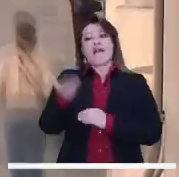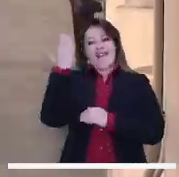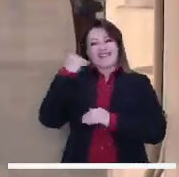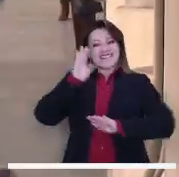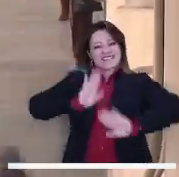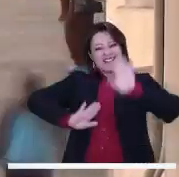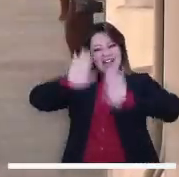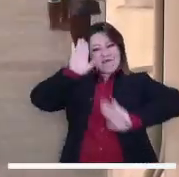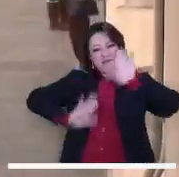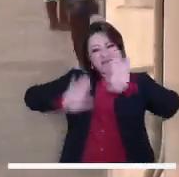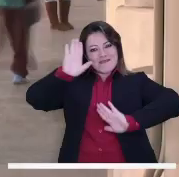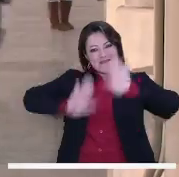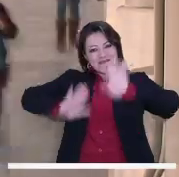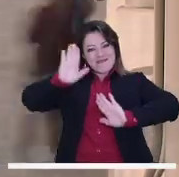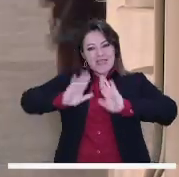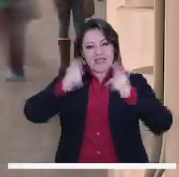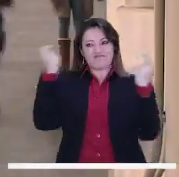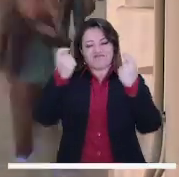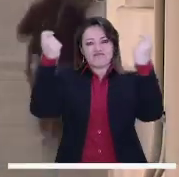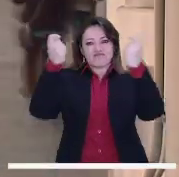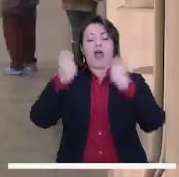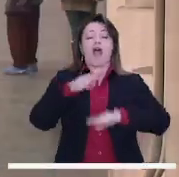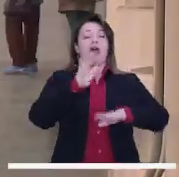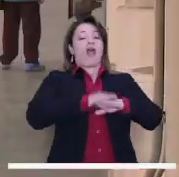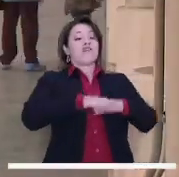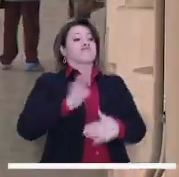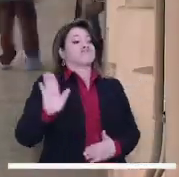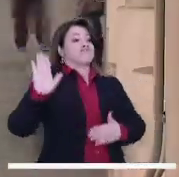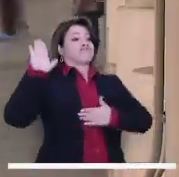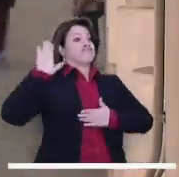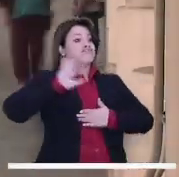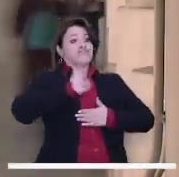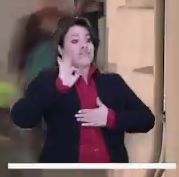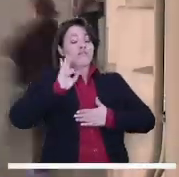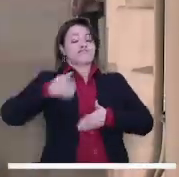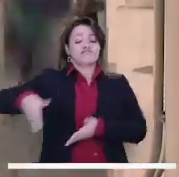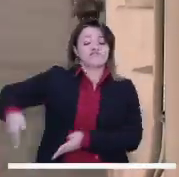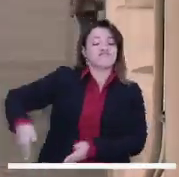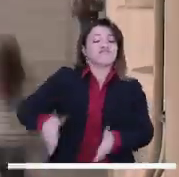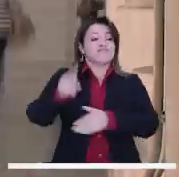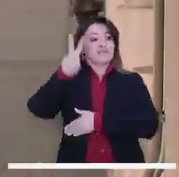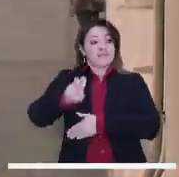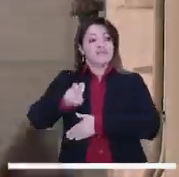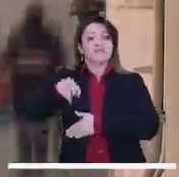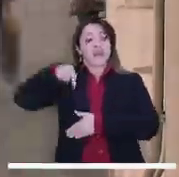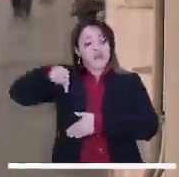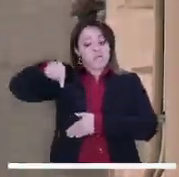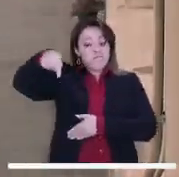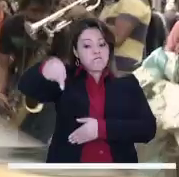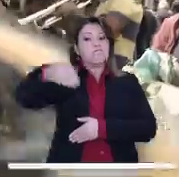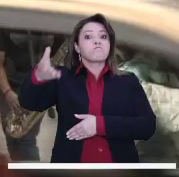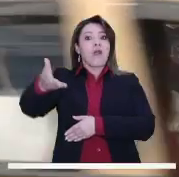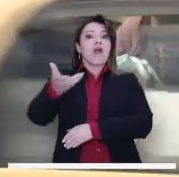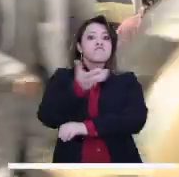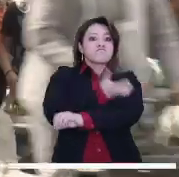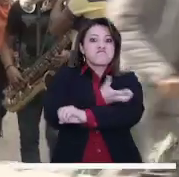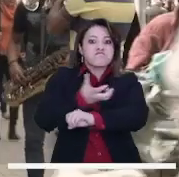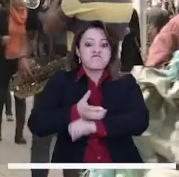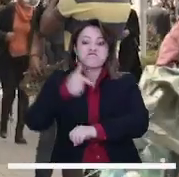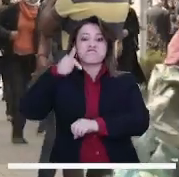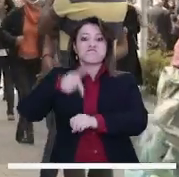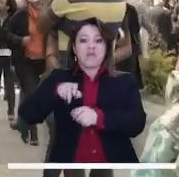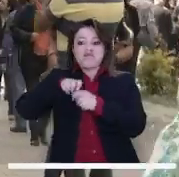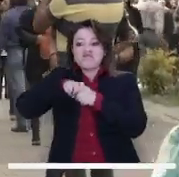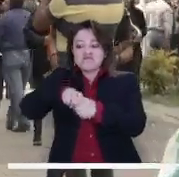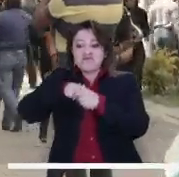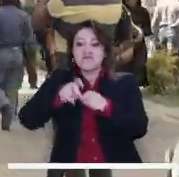a pesar de que en campaña la entonces candidata prometió que no haría una troncalde Transmilenios por la séptima. El proyecto Corredor Verde,